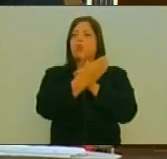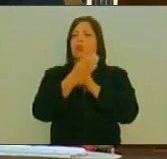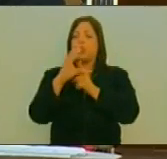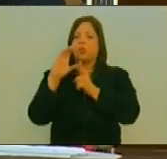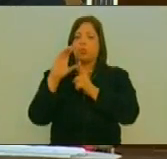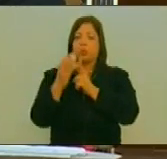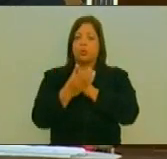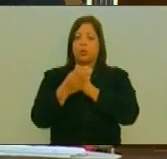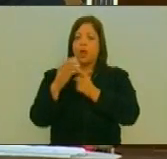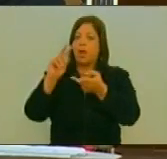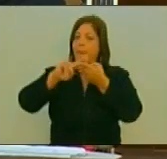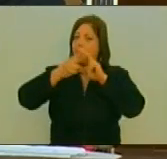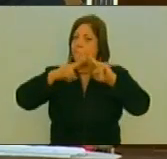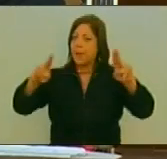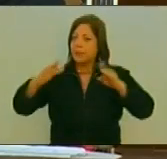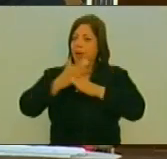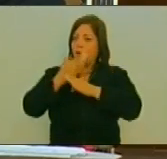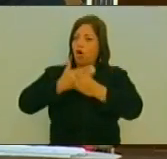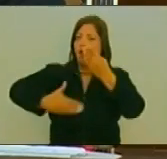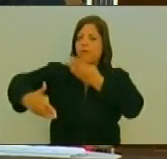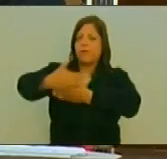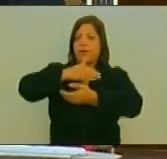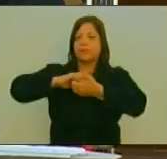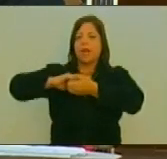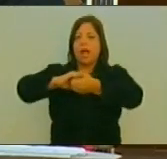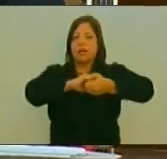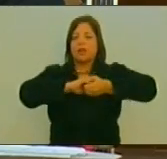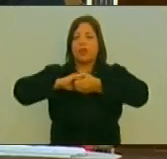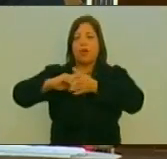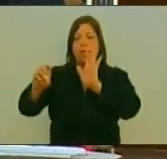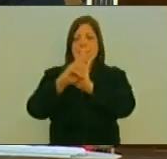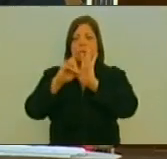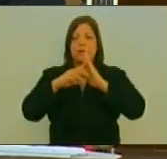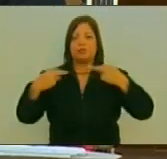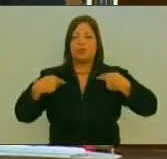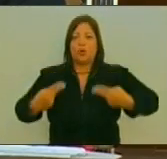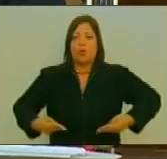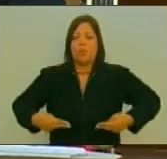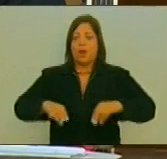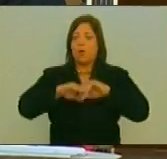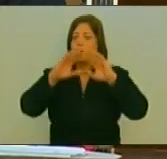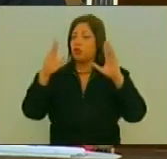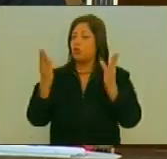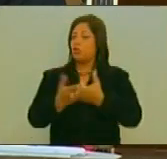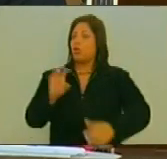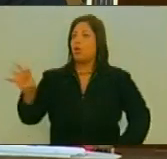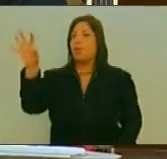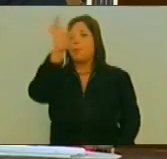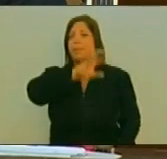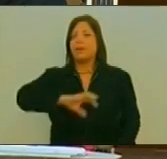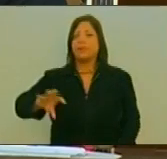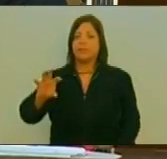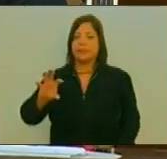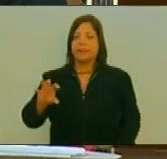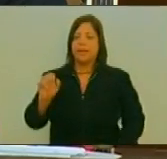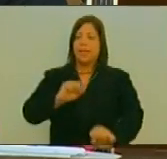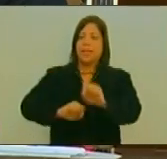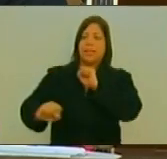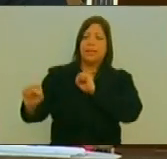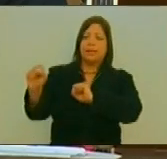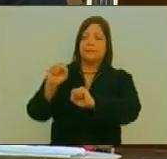paz Convivencia Solidaria Y de derechos Humanos En todos los Países del mundo Evitando